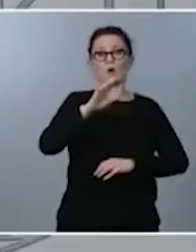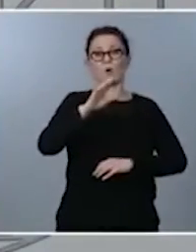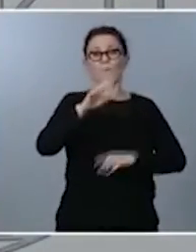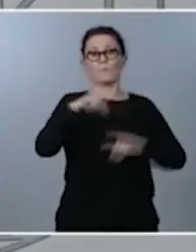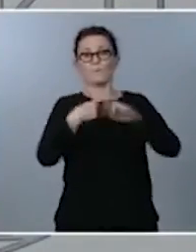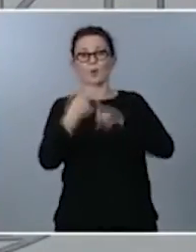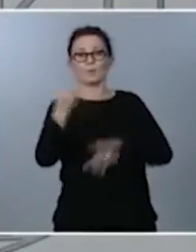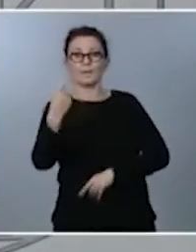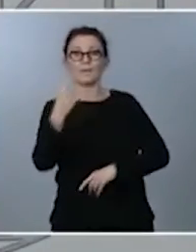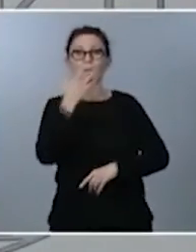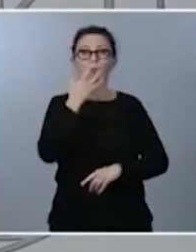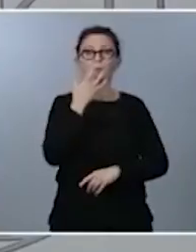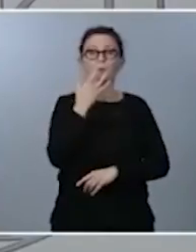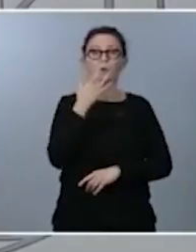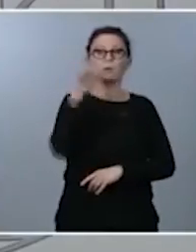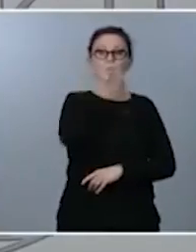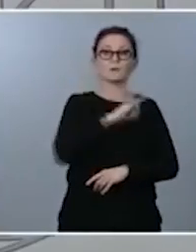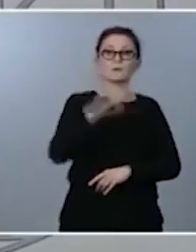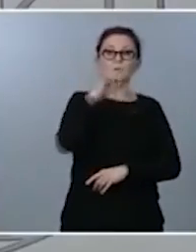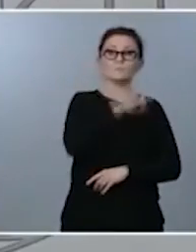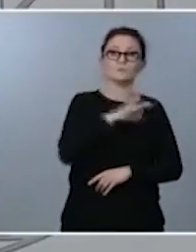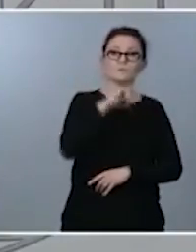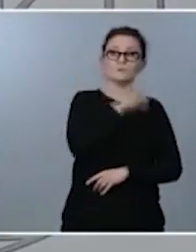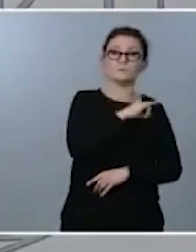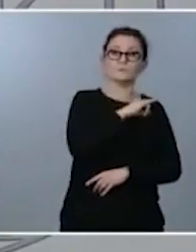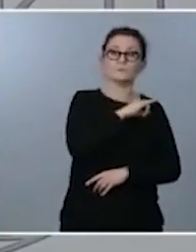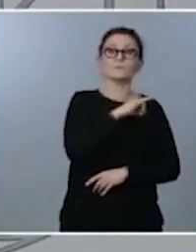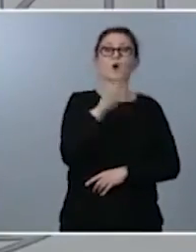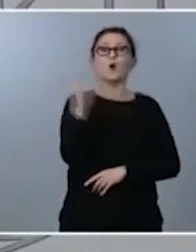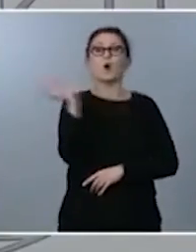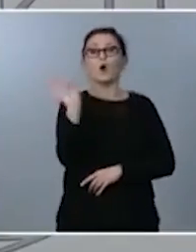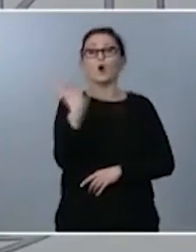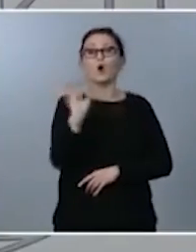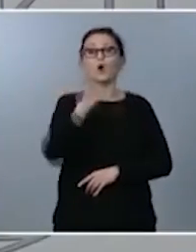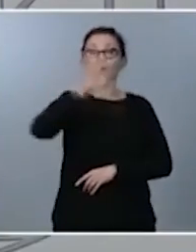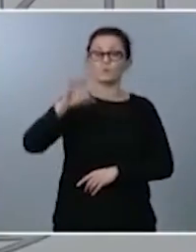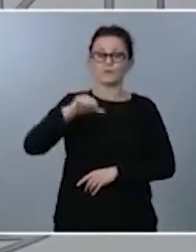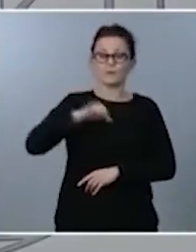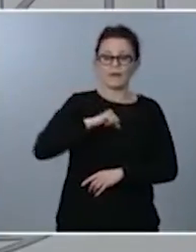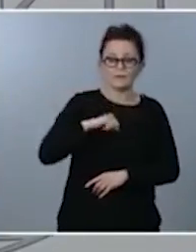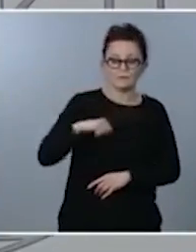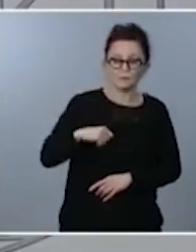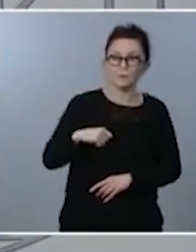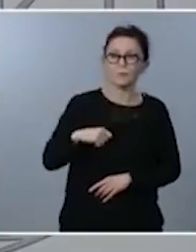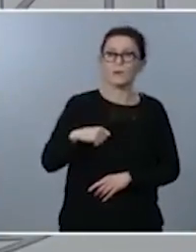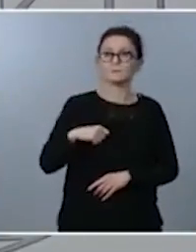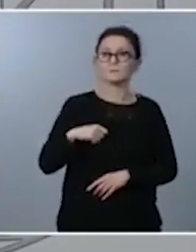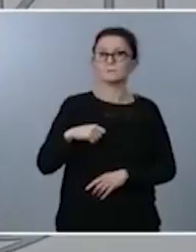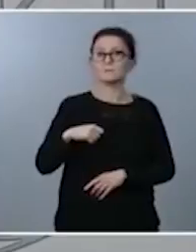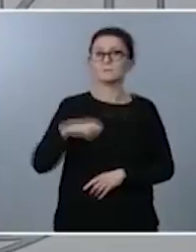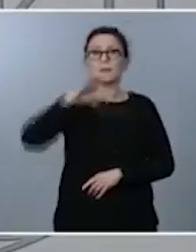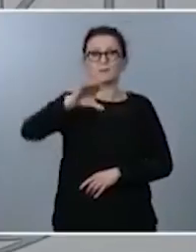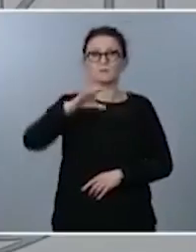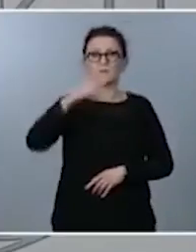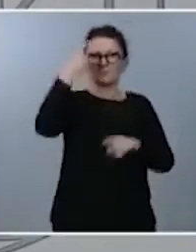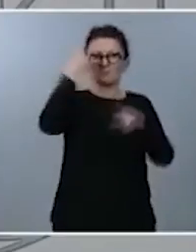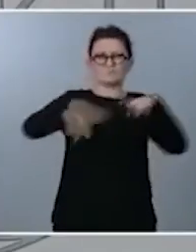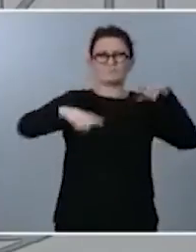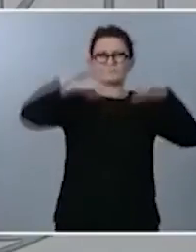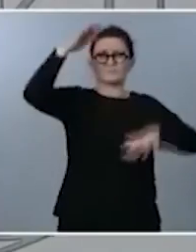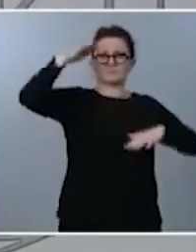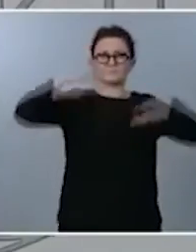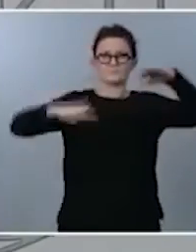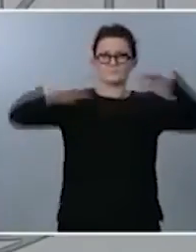canarias de lo que tiene que ver en las comunidades de la península en algunas más que en otras por no